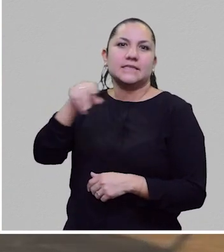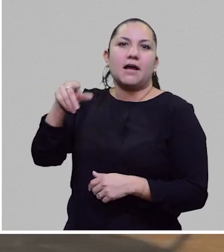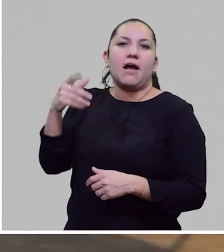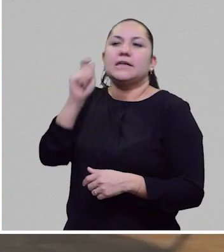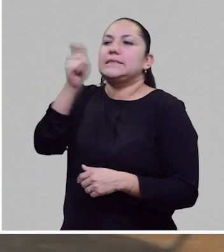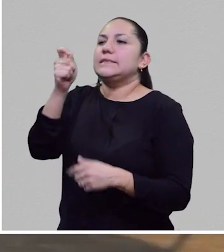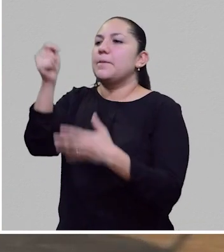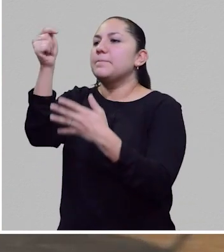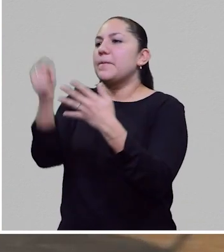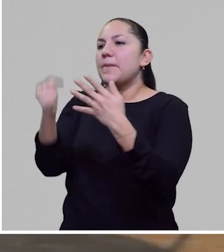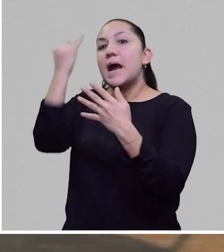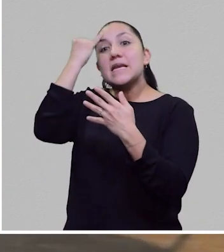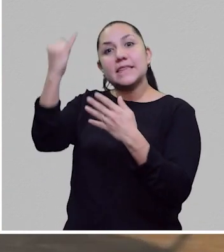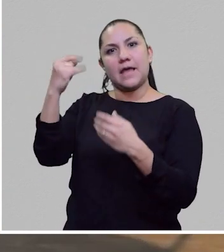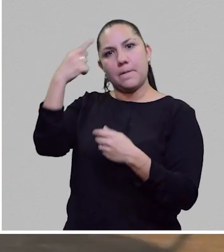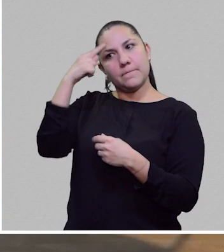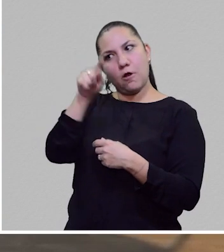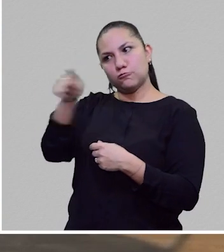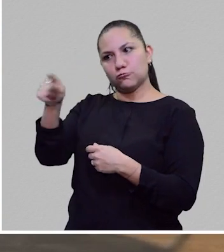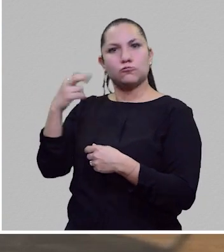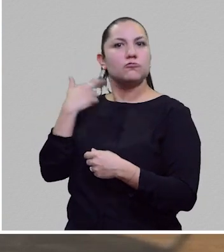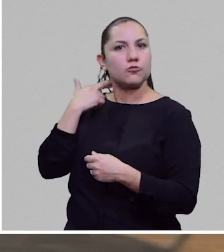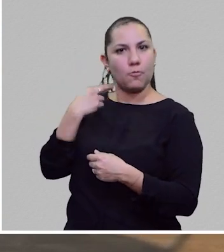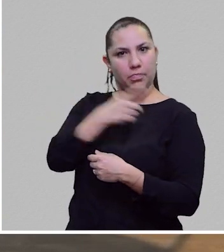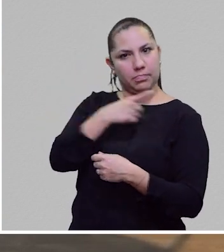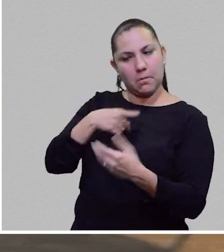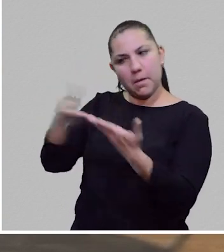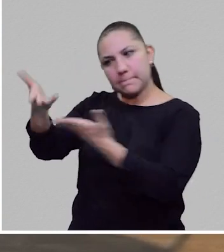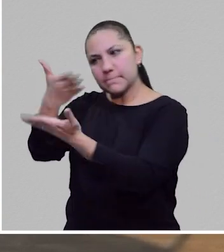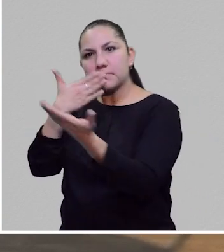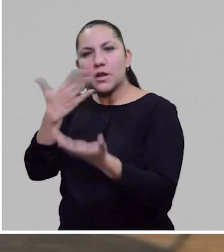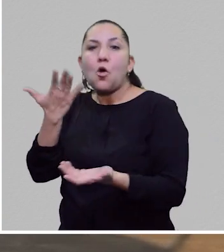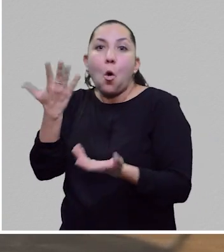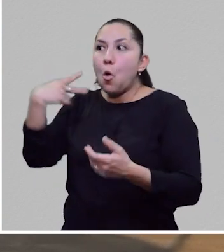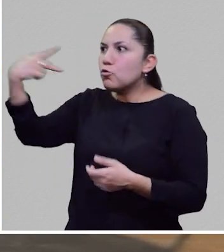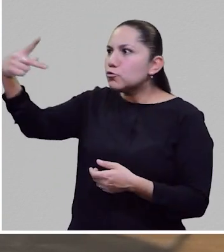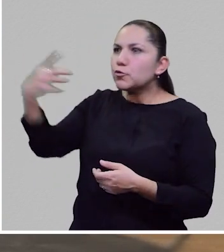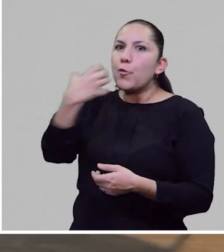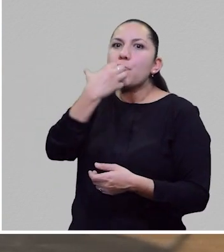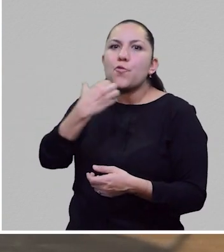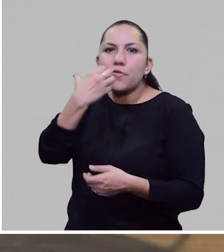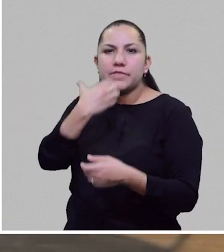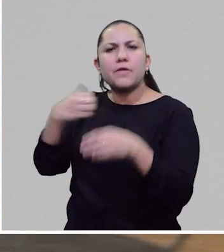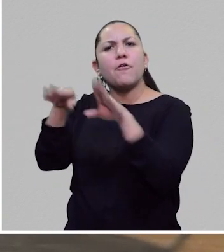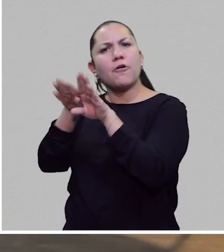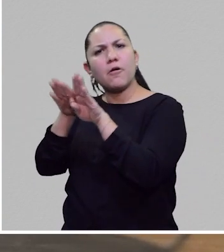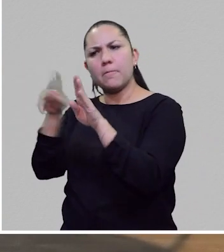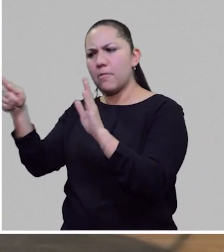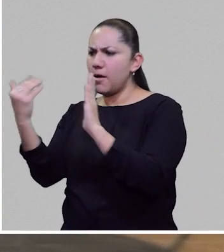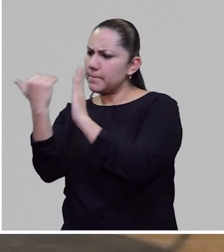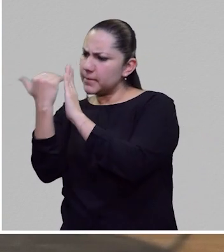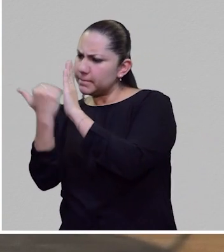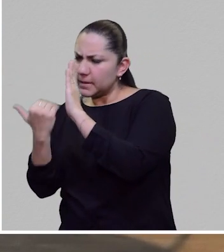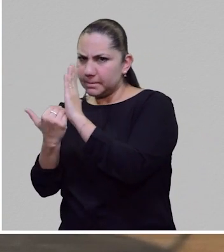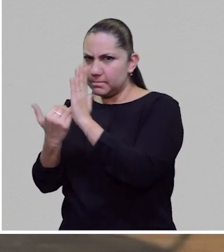las raíces judías de ambas, ¿no? No es coincidencia quizá que Simo vaya a sido, no judío